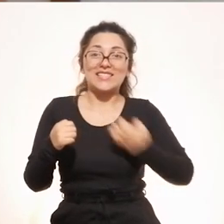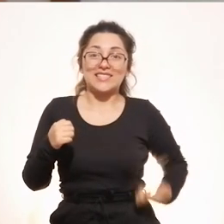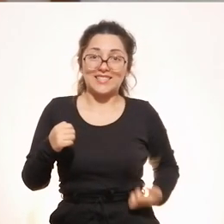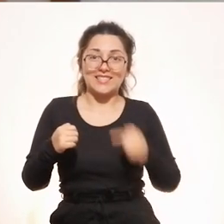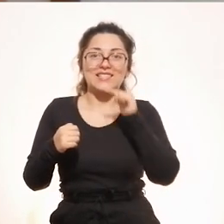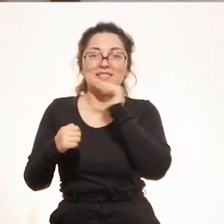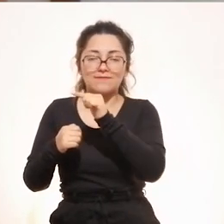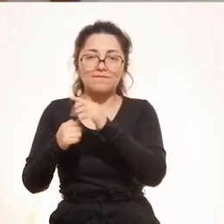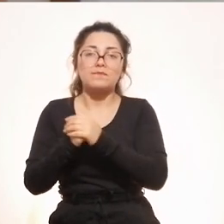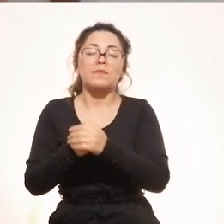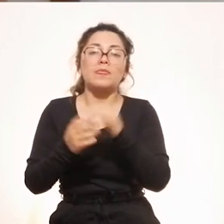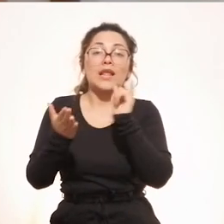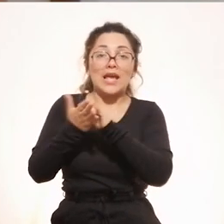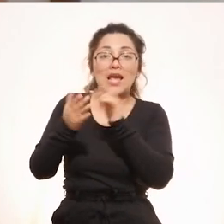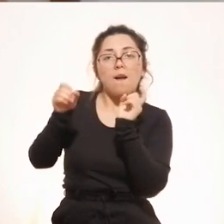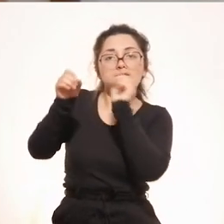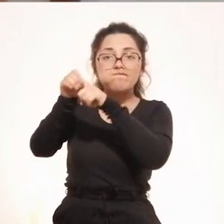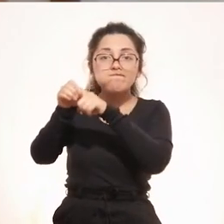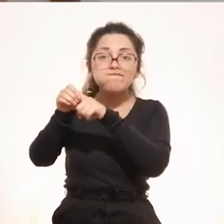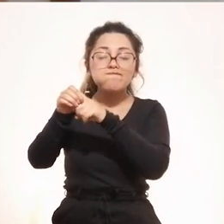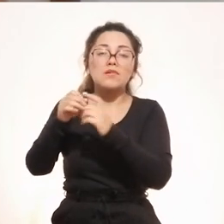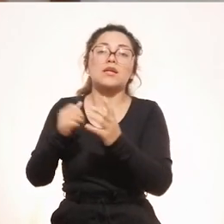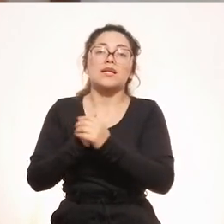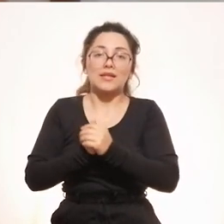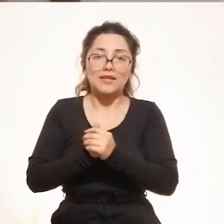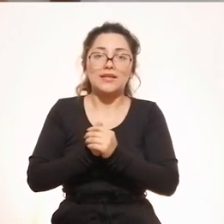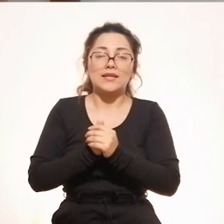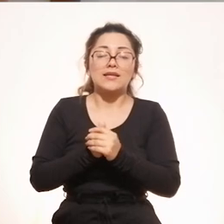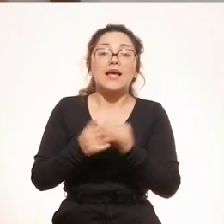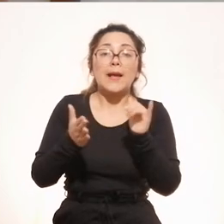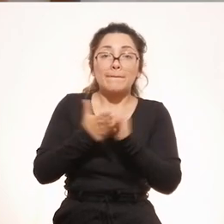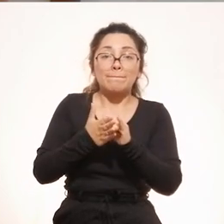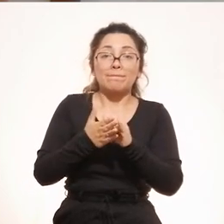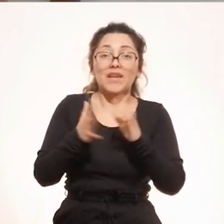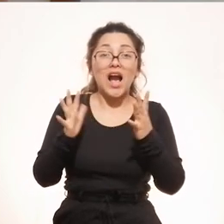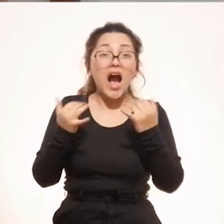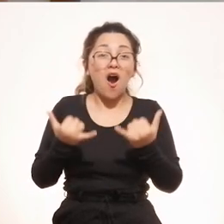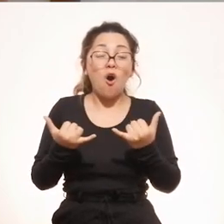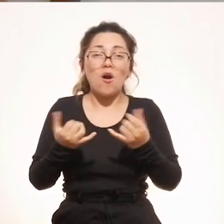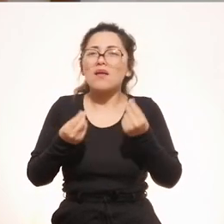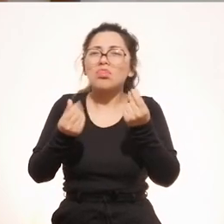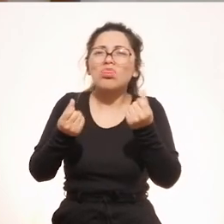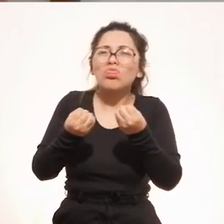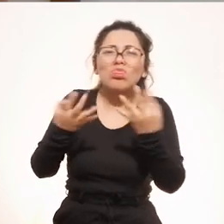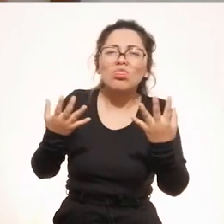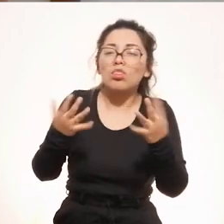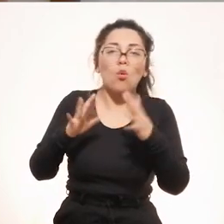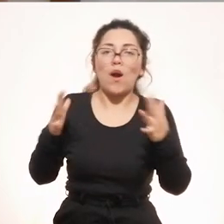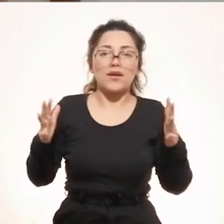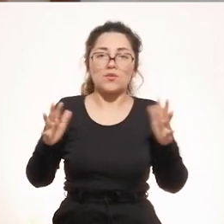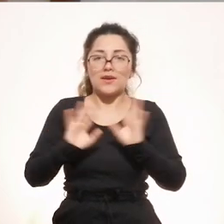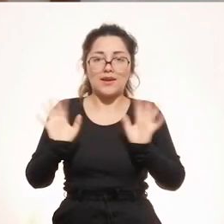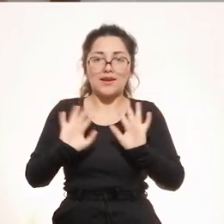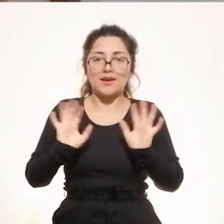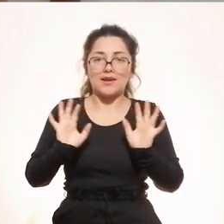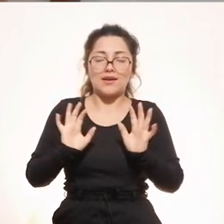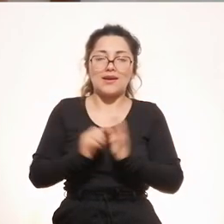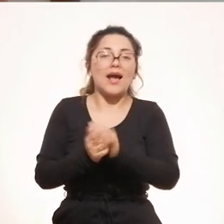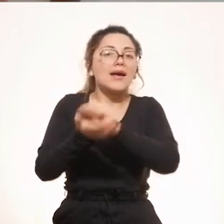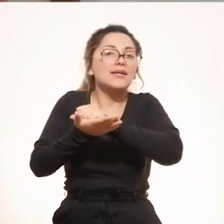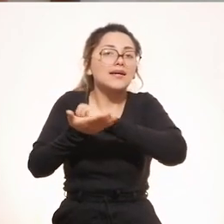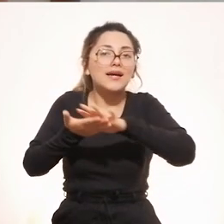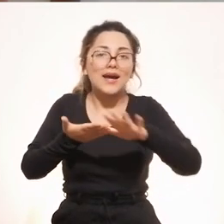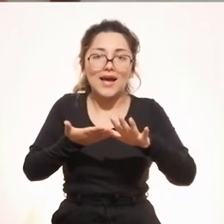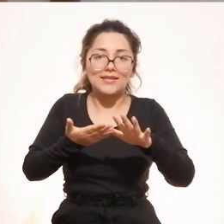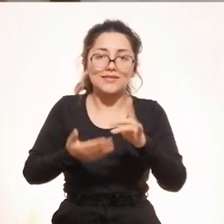lo va a asumir la universidad, es decir, no hay un costo por inscripción, eso lo precisamos y esa es